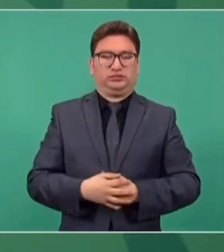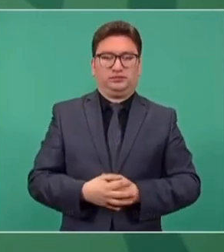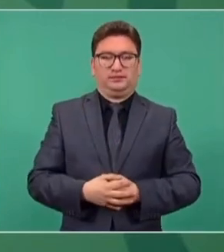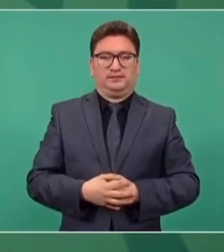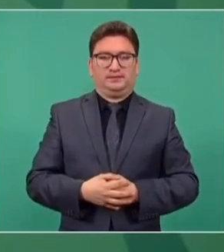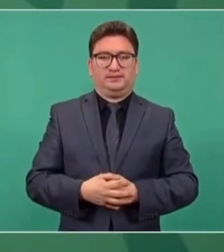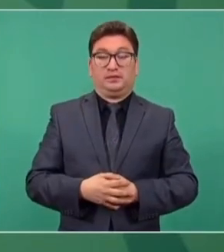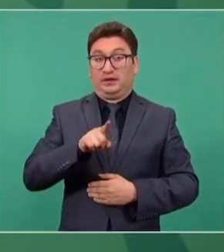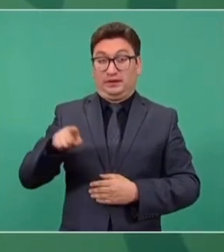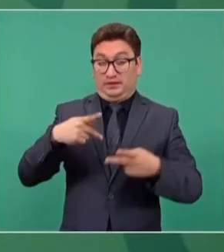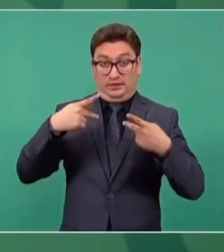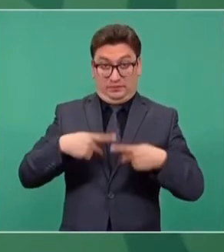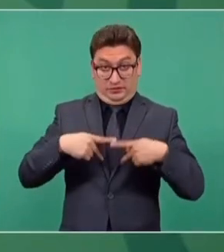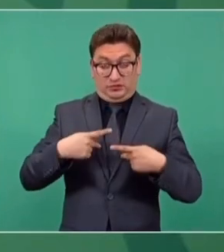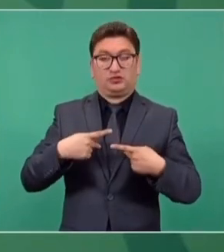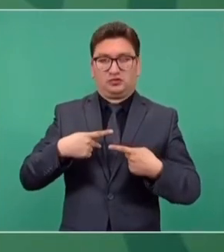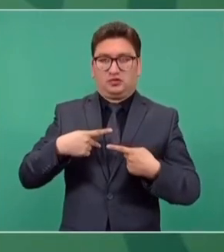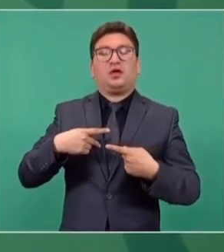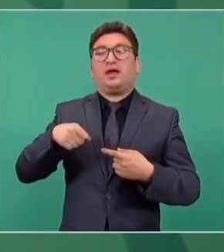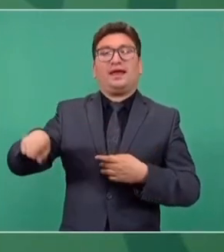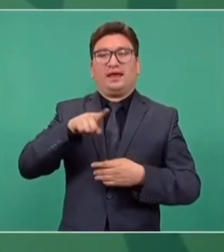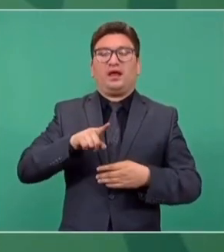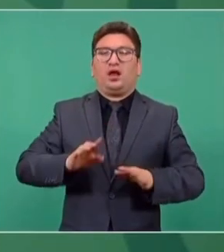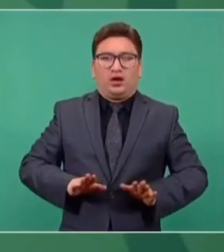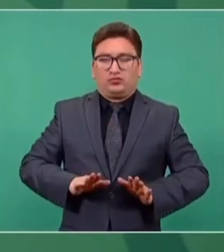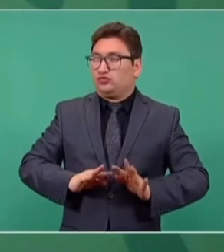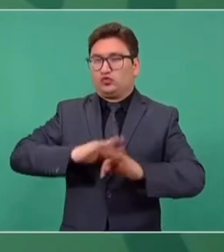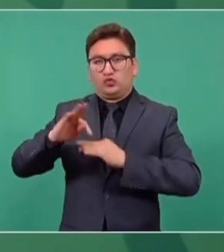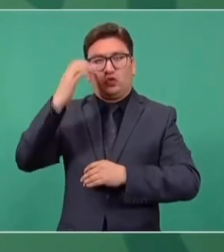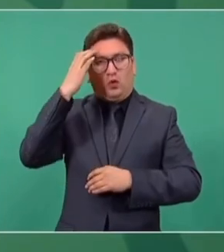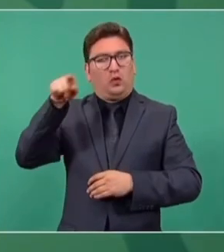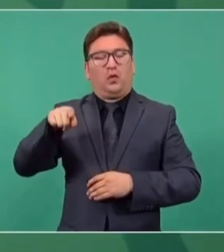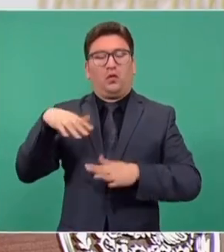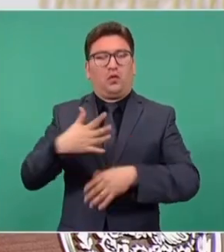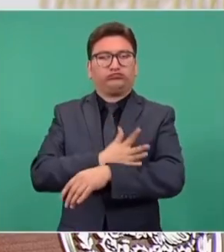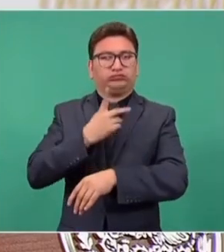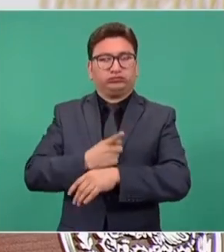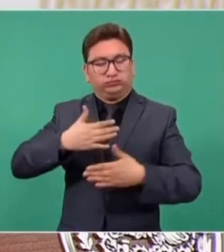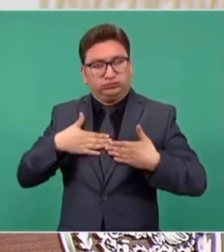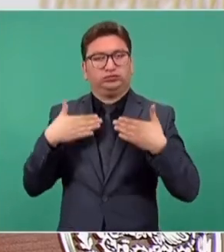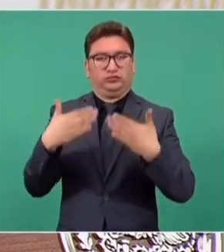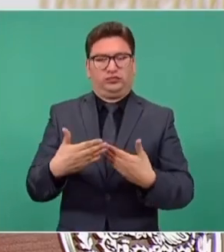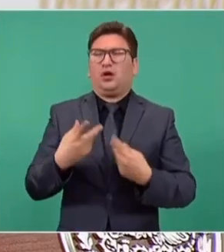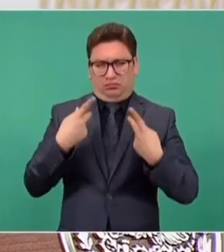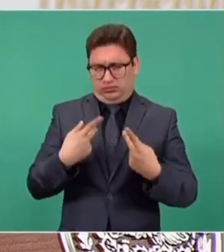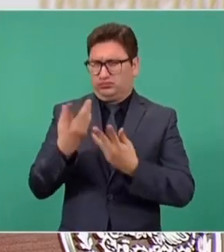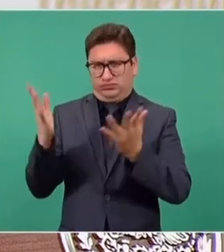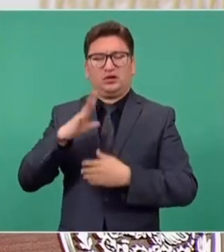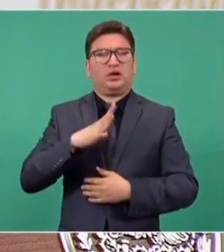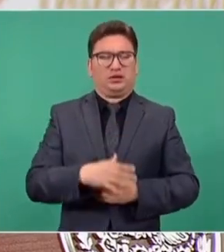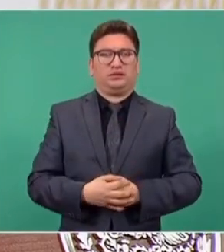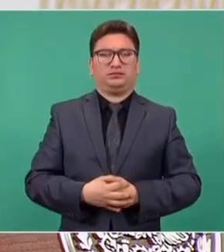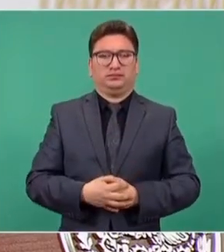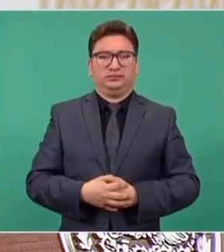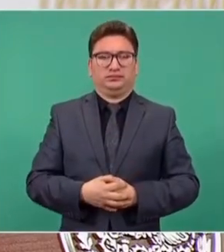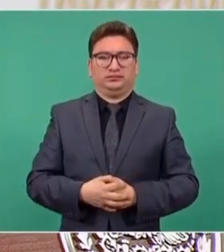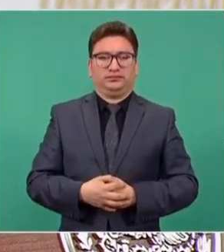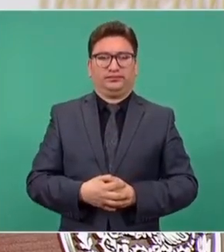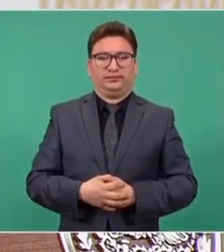que sea gente de inopetable honestidad, que los hay. Tenemos que